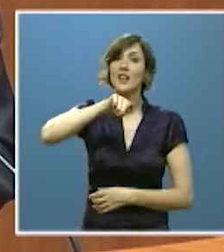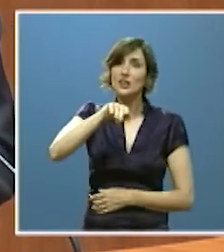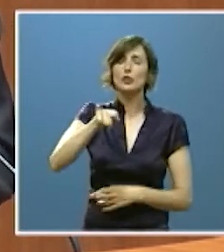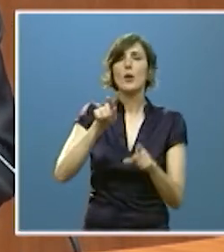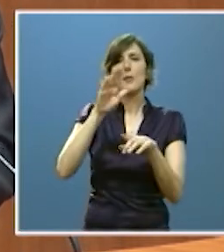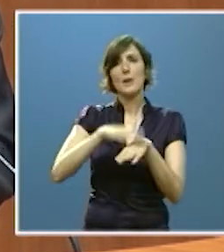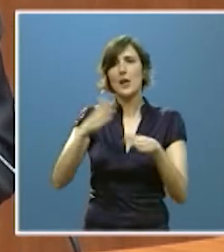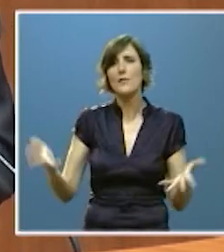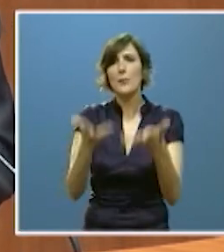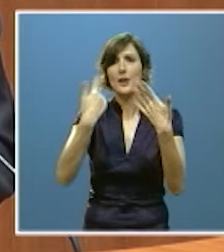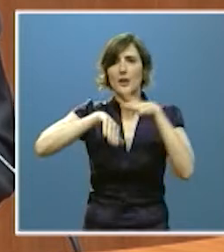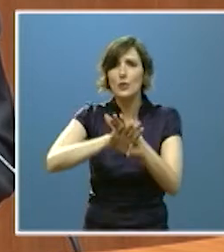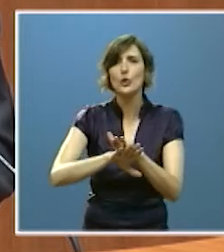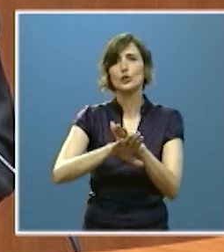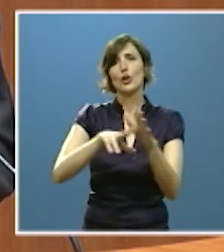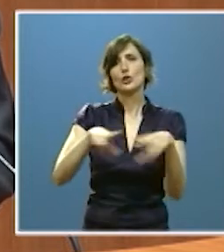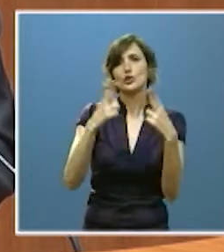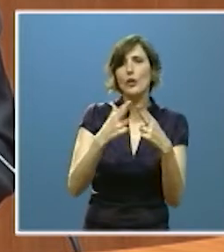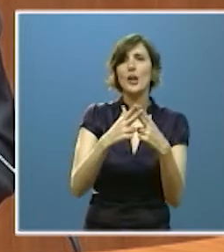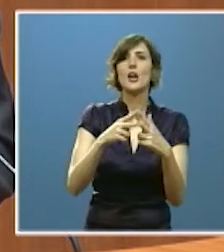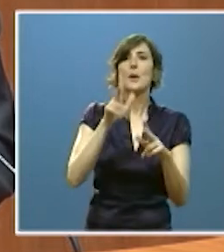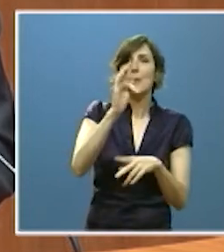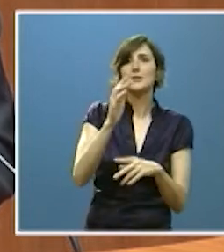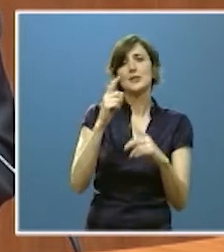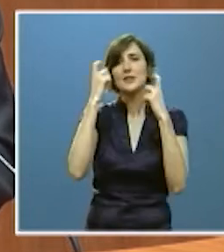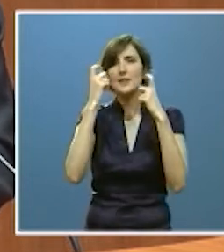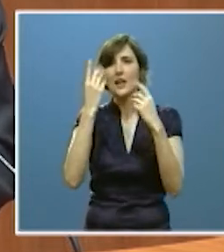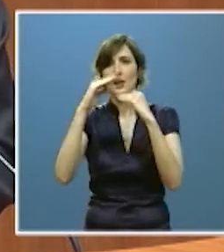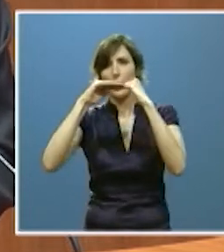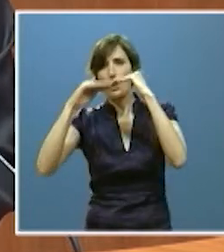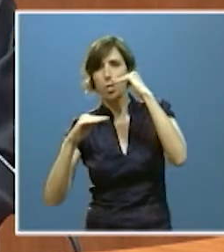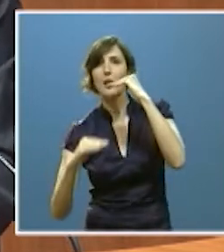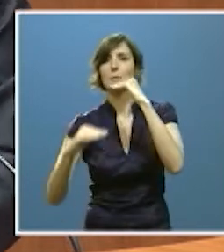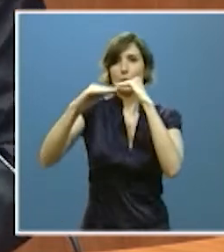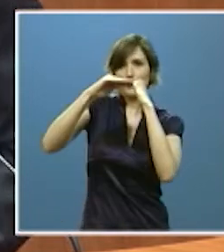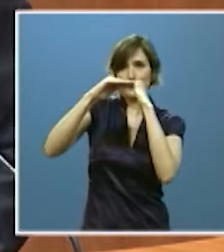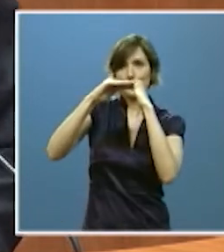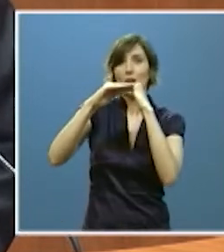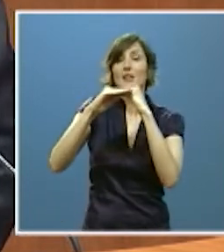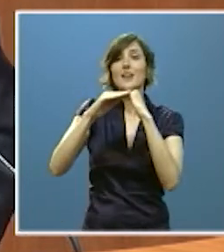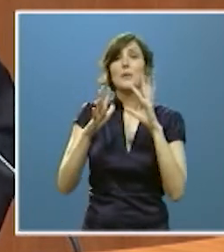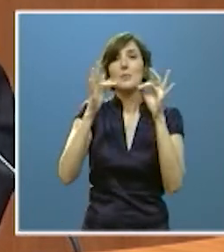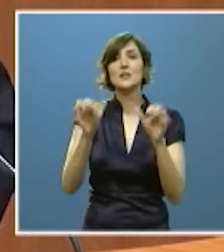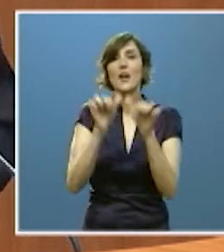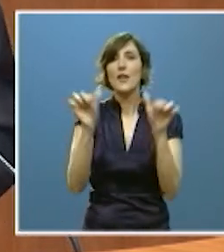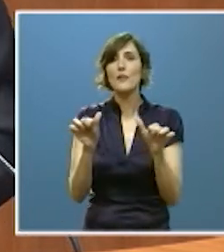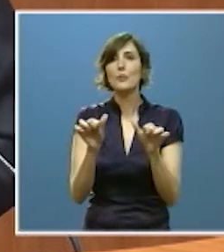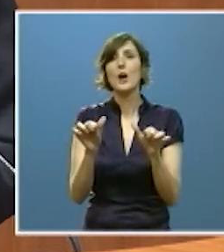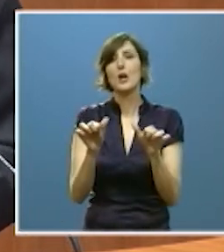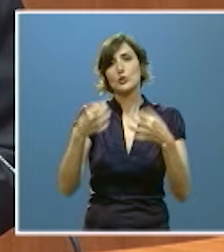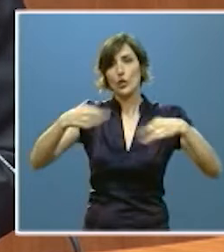personas y familias con mayor vulnerabilidad y corregir desigualdades y en la forma normalizada de trabajar